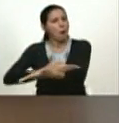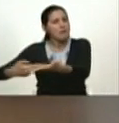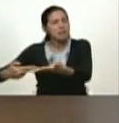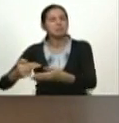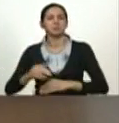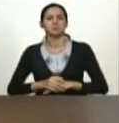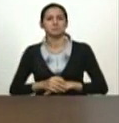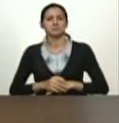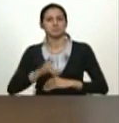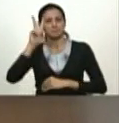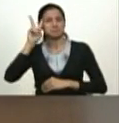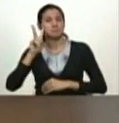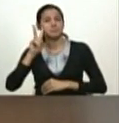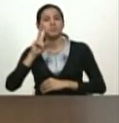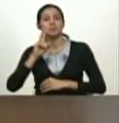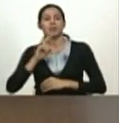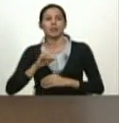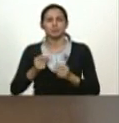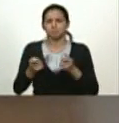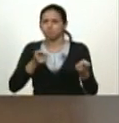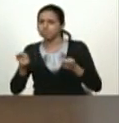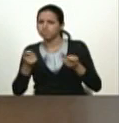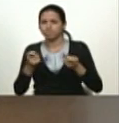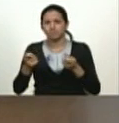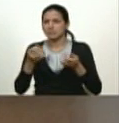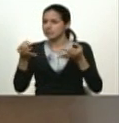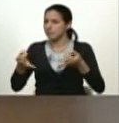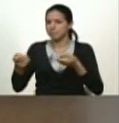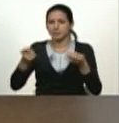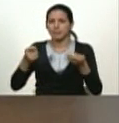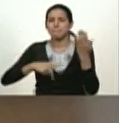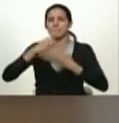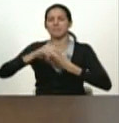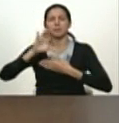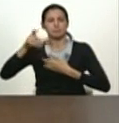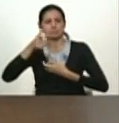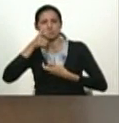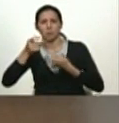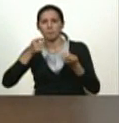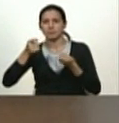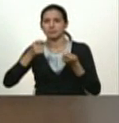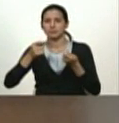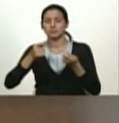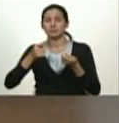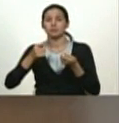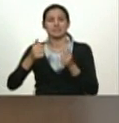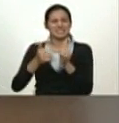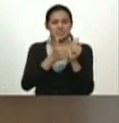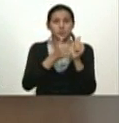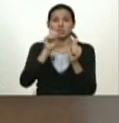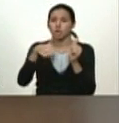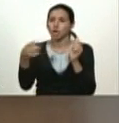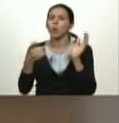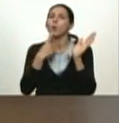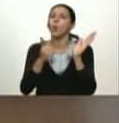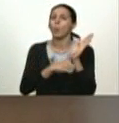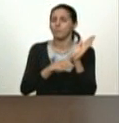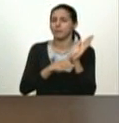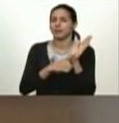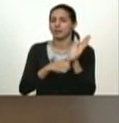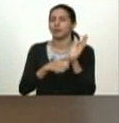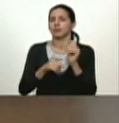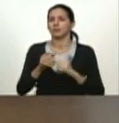pulso del plan de la patria el pulso permanente del plan de la patria su seguimiento se trata del ministro de